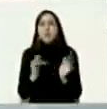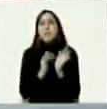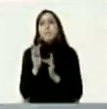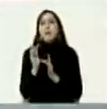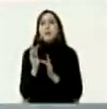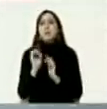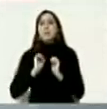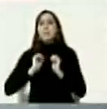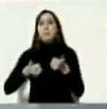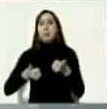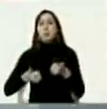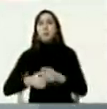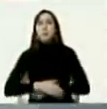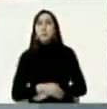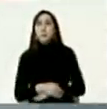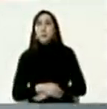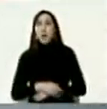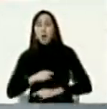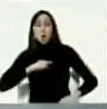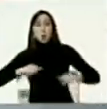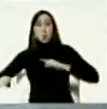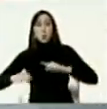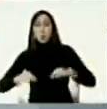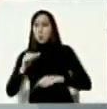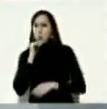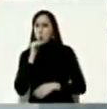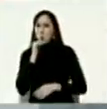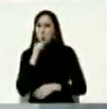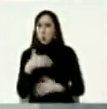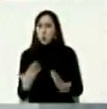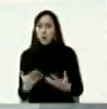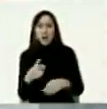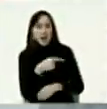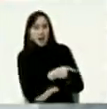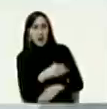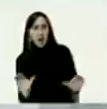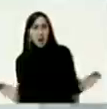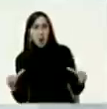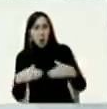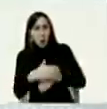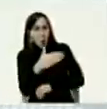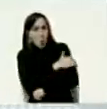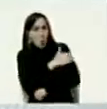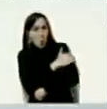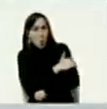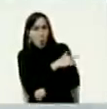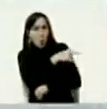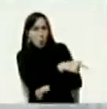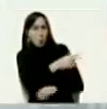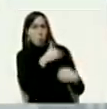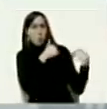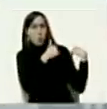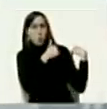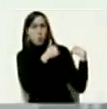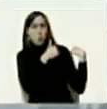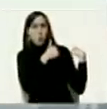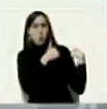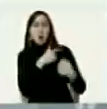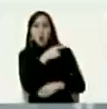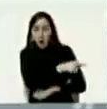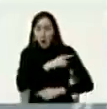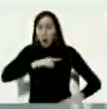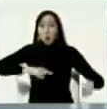quien coordinó esas conversaciones por la oposición fue el que era